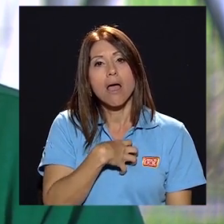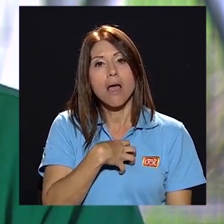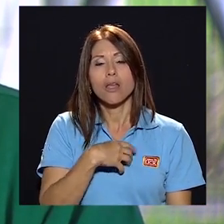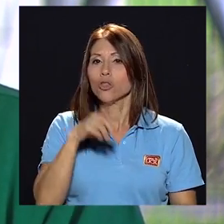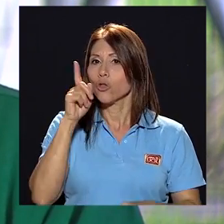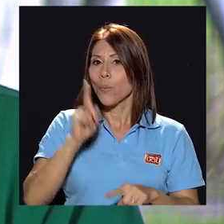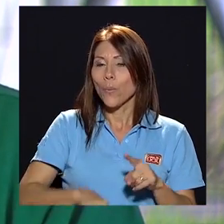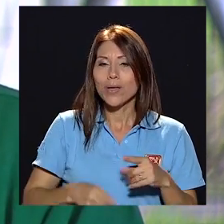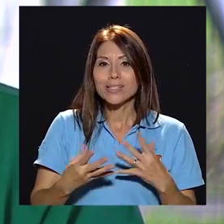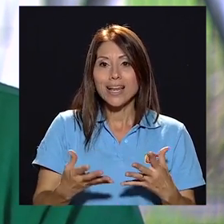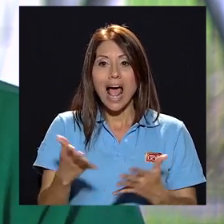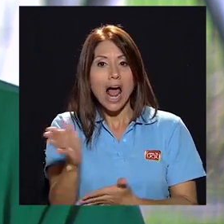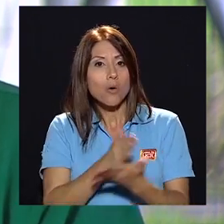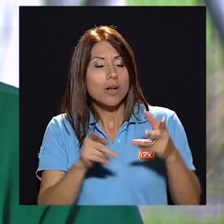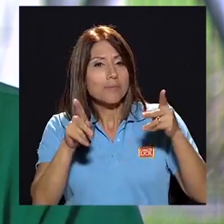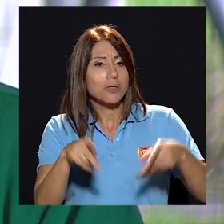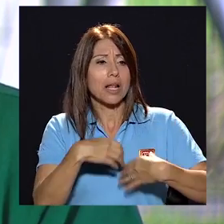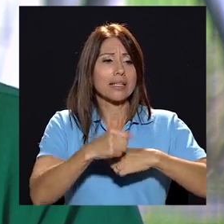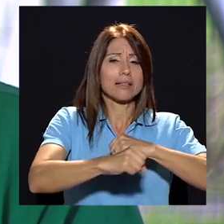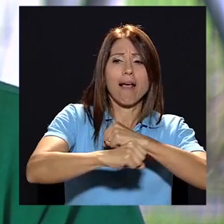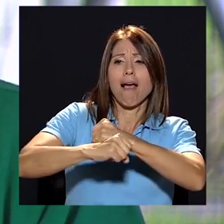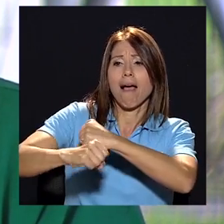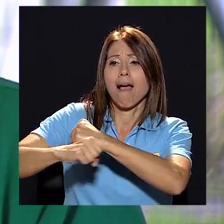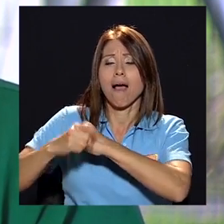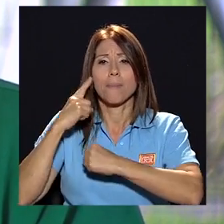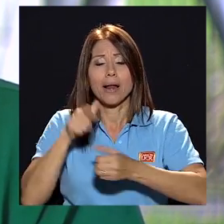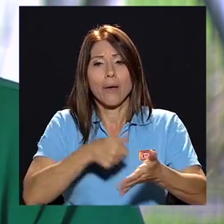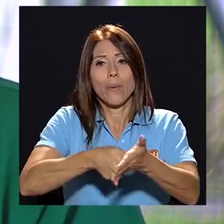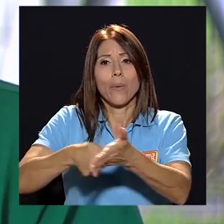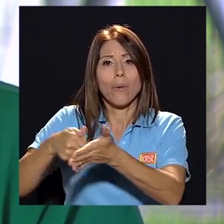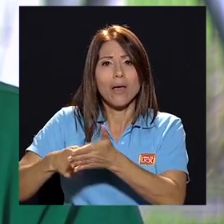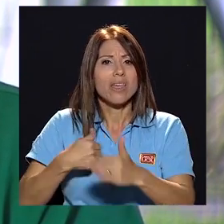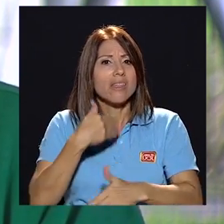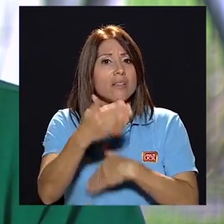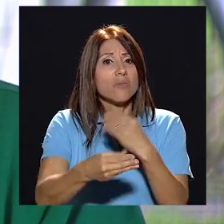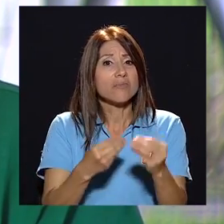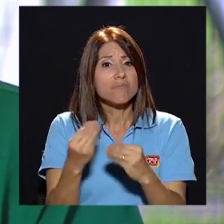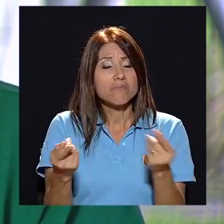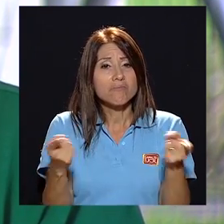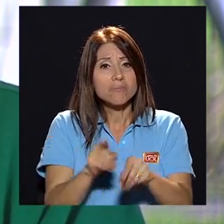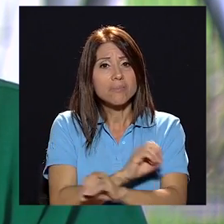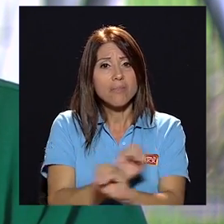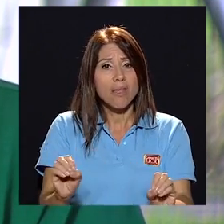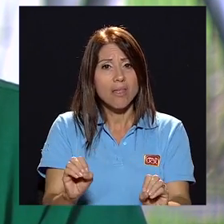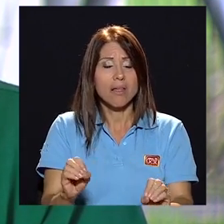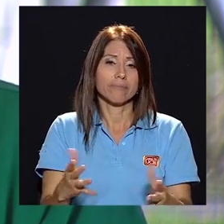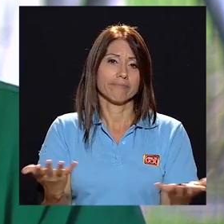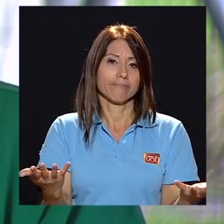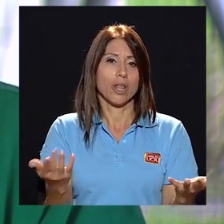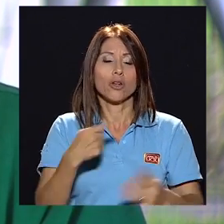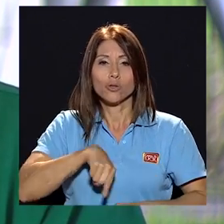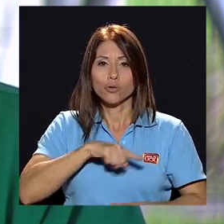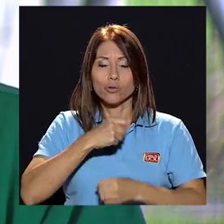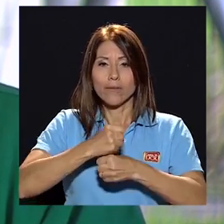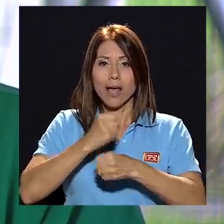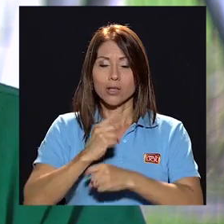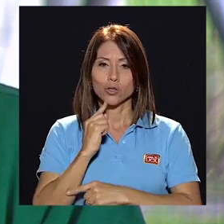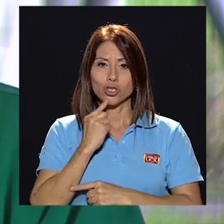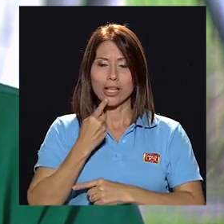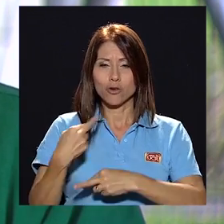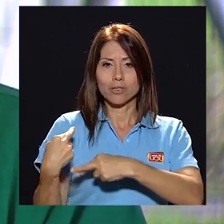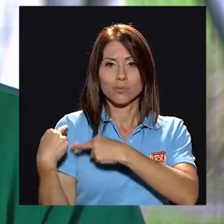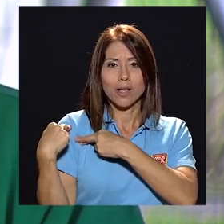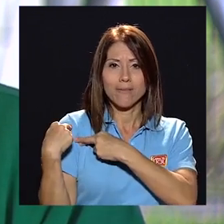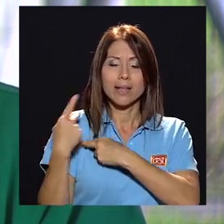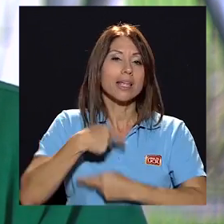que algunos montan un andamiaje electoral envidiable, político y luego lo tiran a la basura es absurdo nosotros estamos haciendo un trabajo serio y responsable